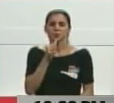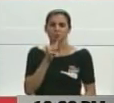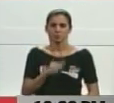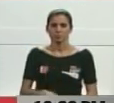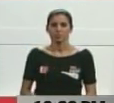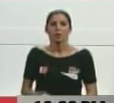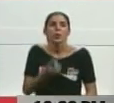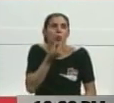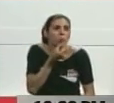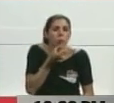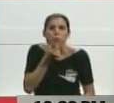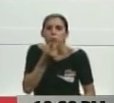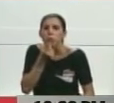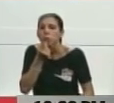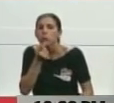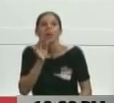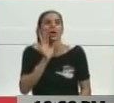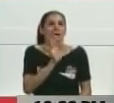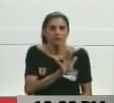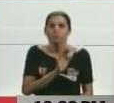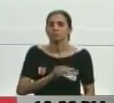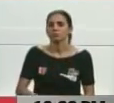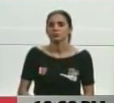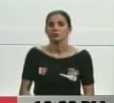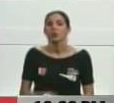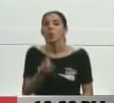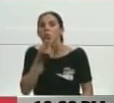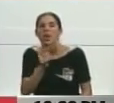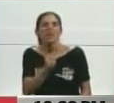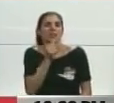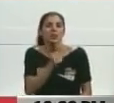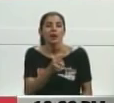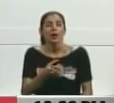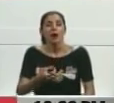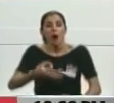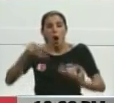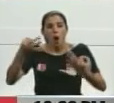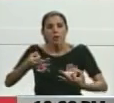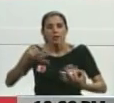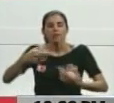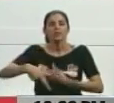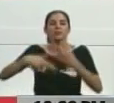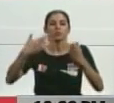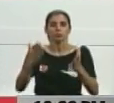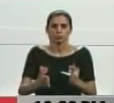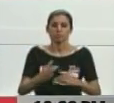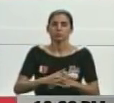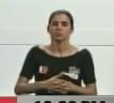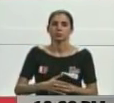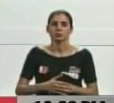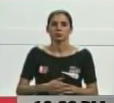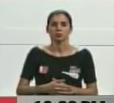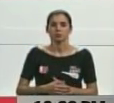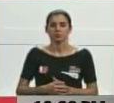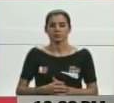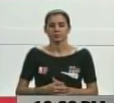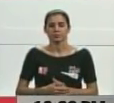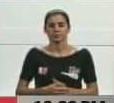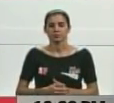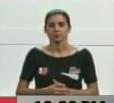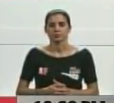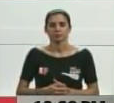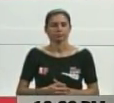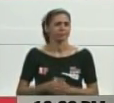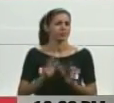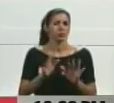Delatores. De los verdaderos revolucionarios. Por eso mataron tantos jóvenes. Gracias a algunos mandos que lo que eran era delatores.